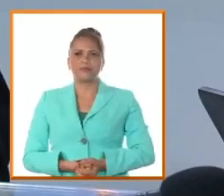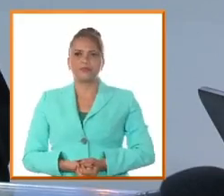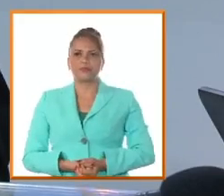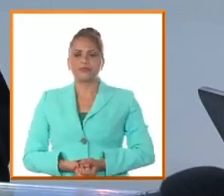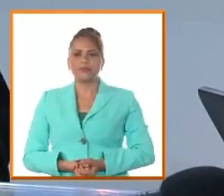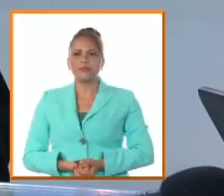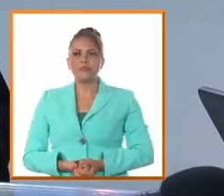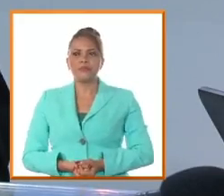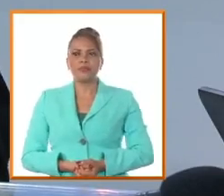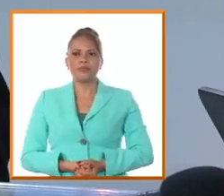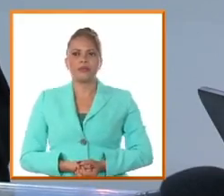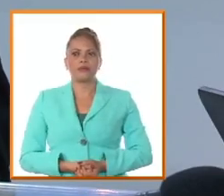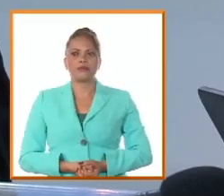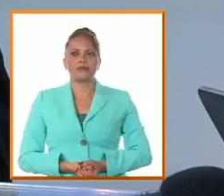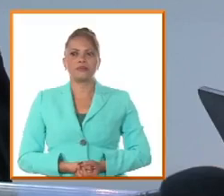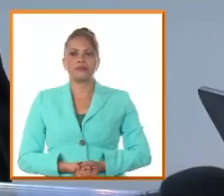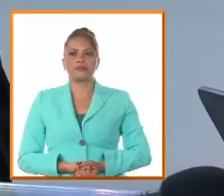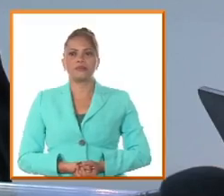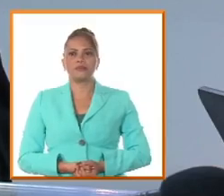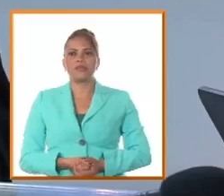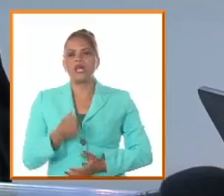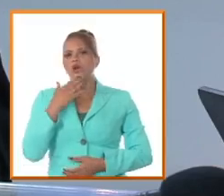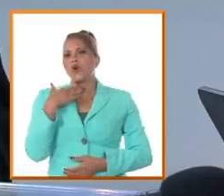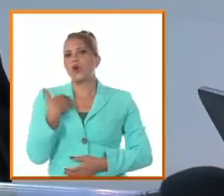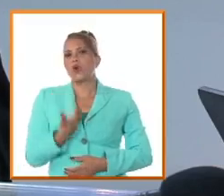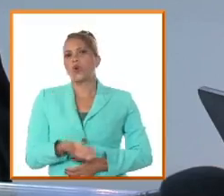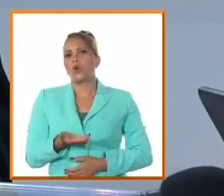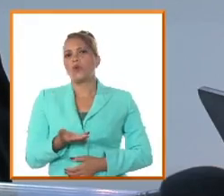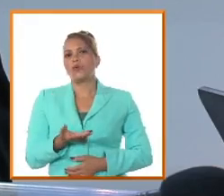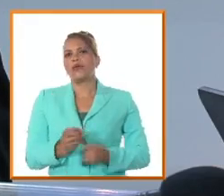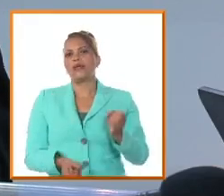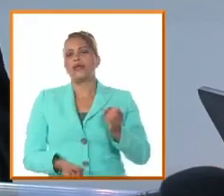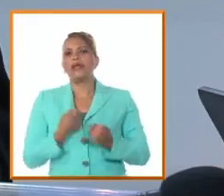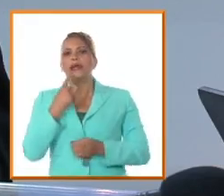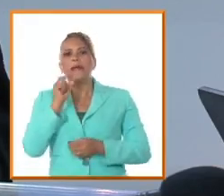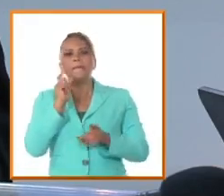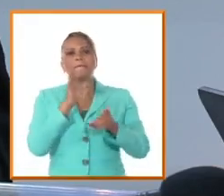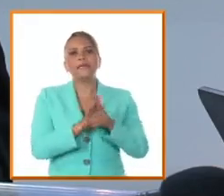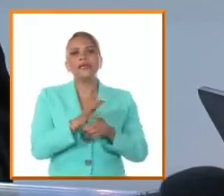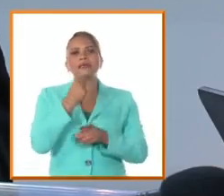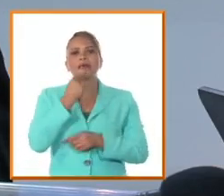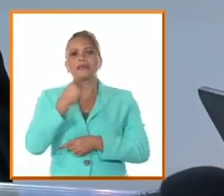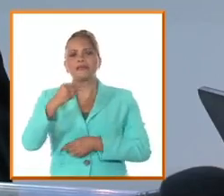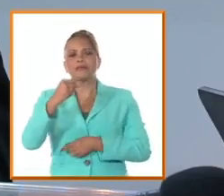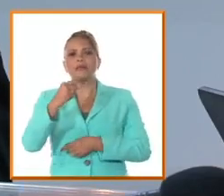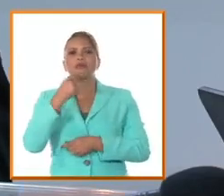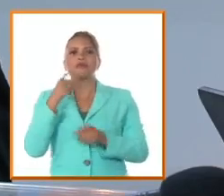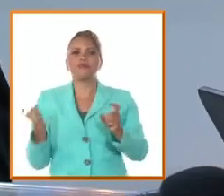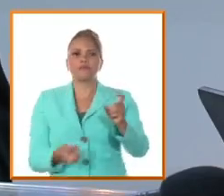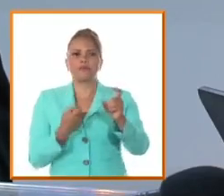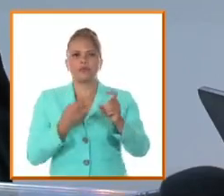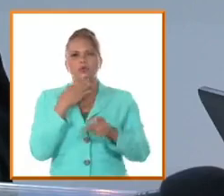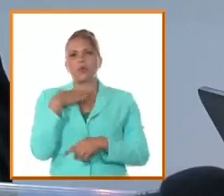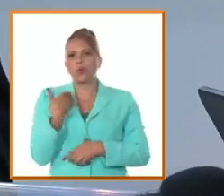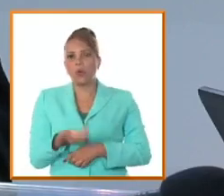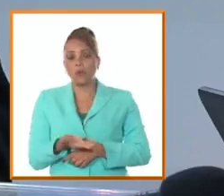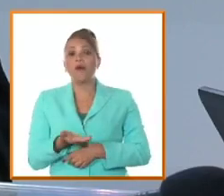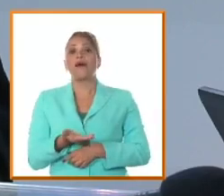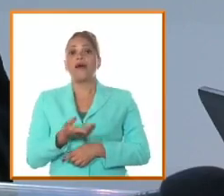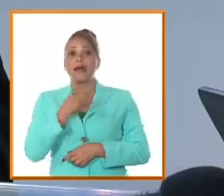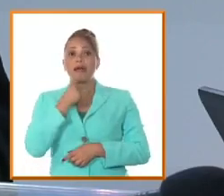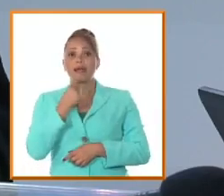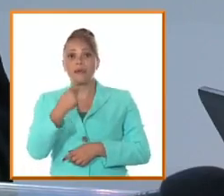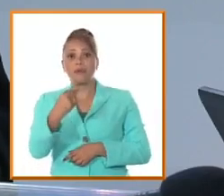cuando como es la formación de Aramonte porque también eso es muy importante Aramonte